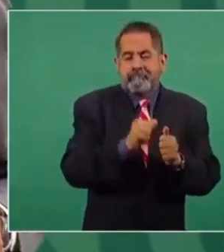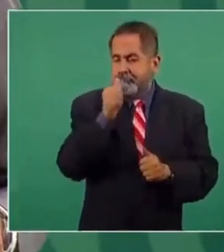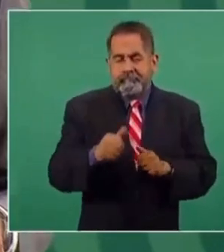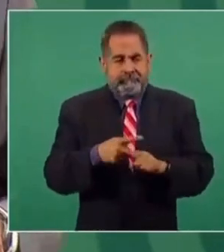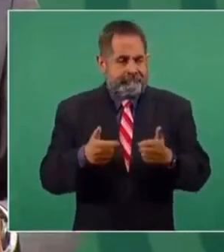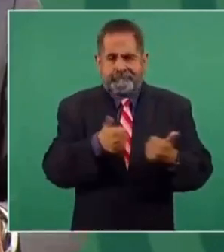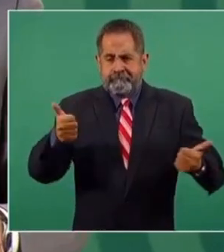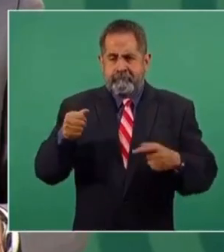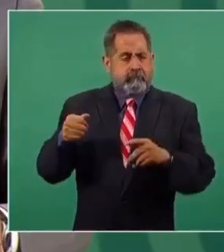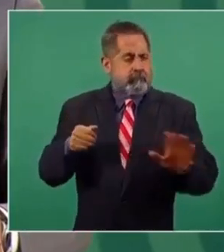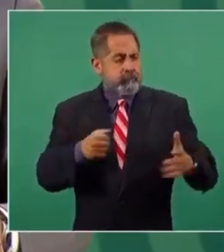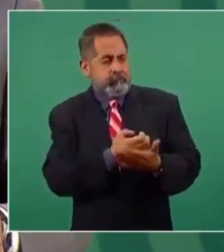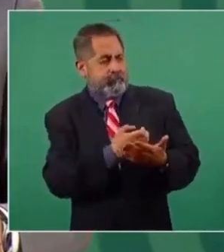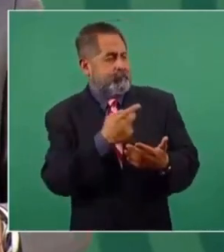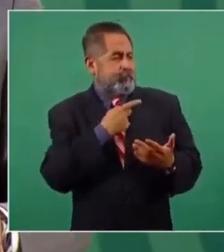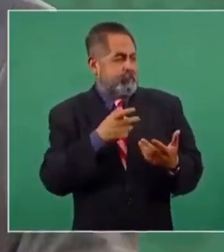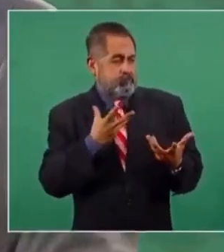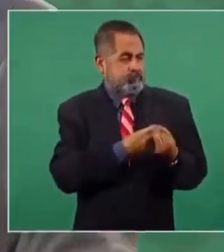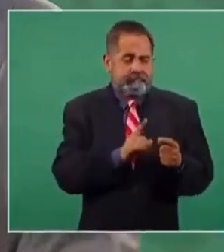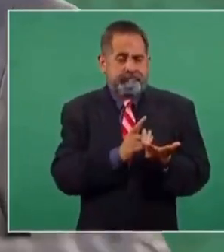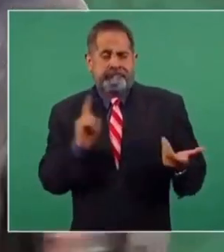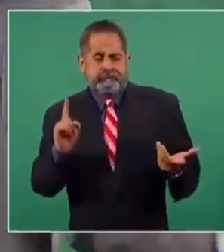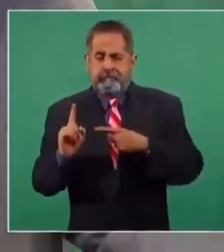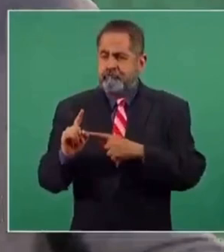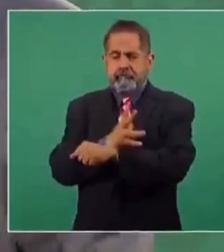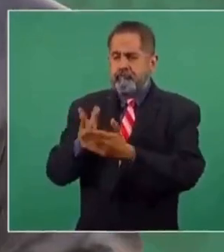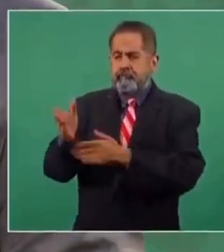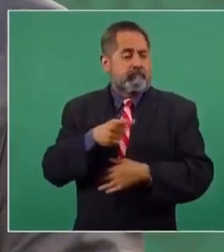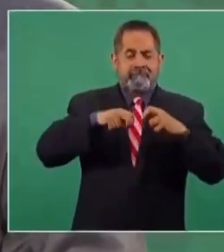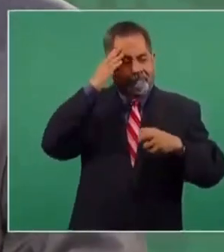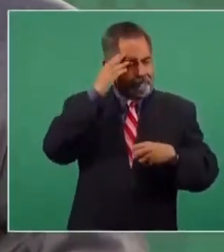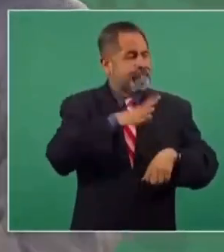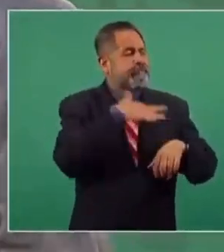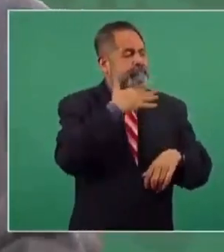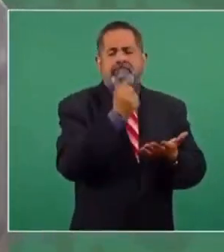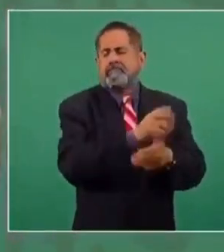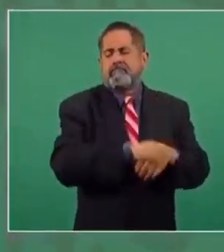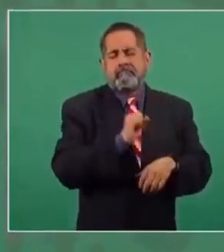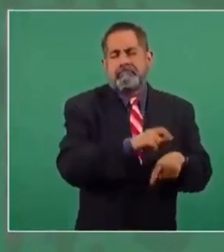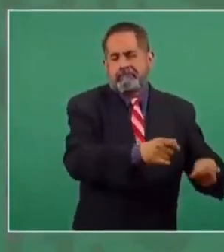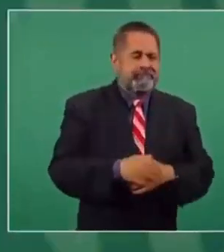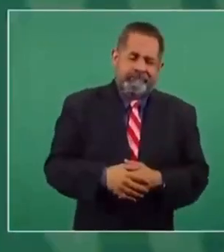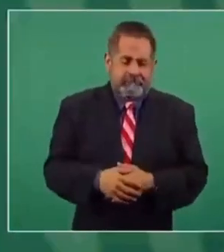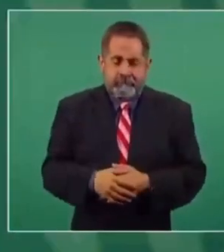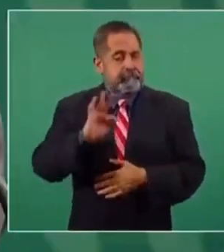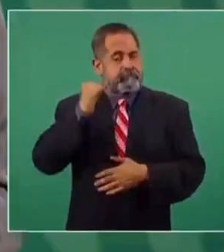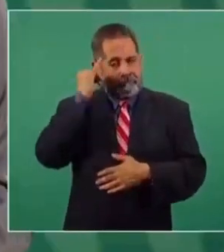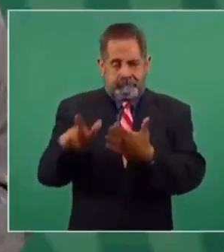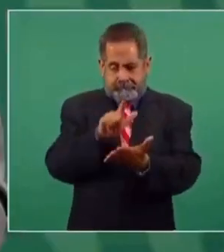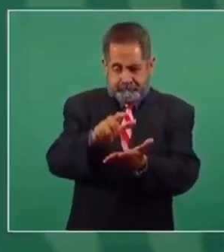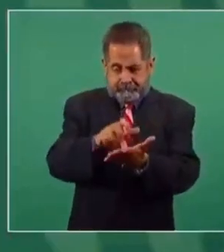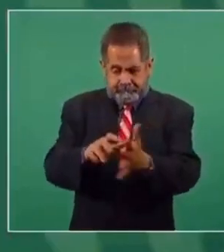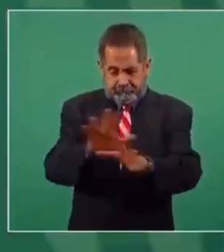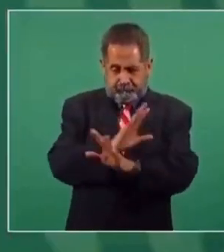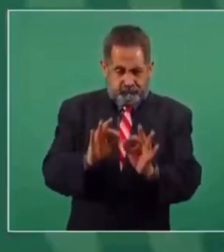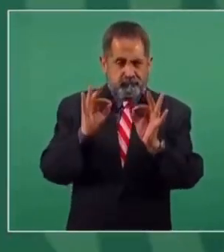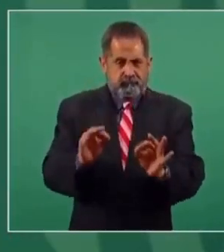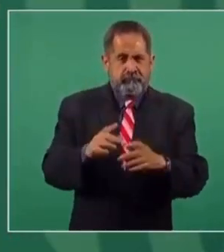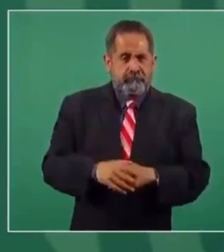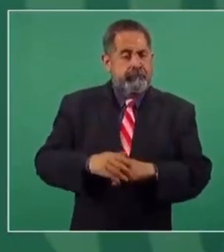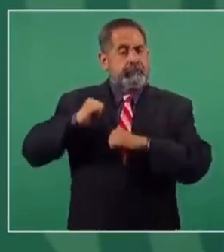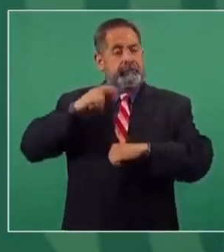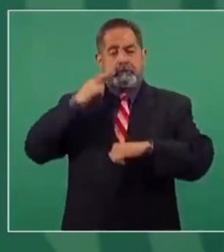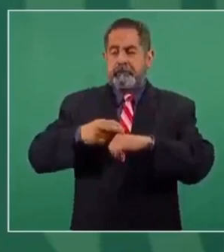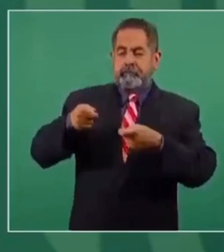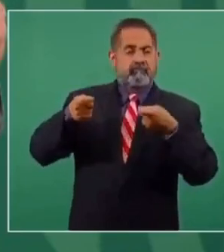de poder económico y político que llevaron a la ruina al país. Entonces, imagínense, se hacen reformas y el